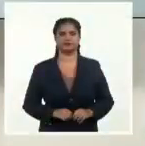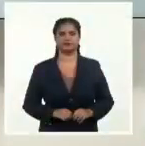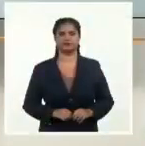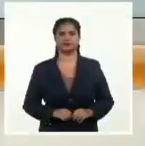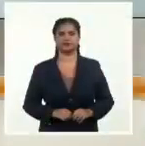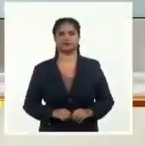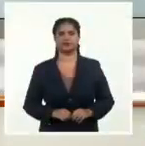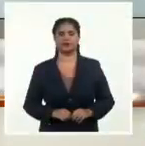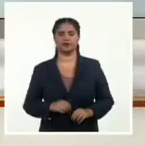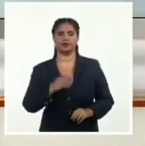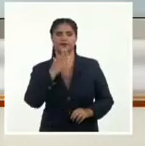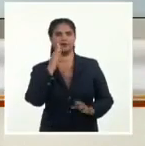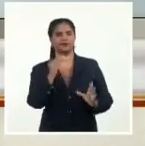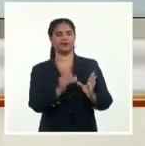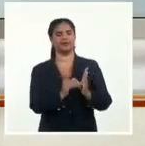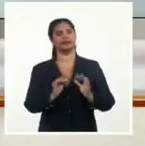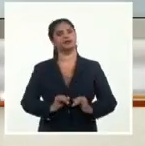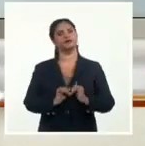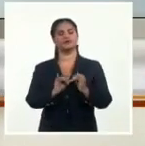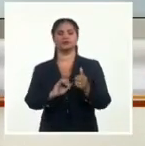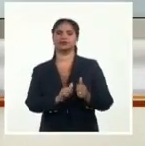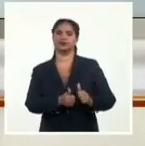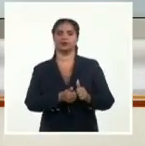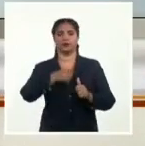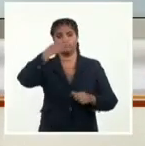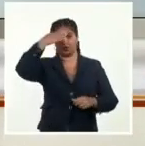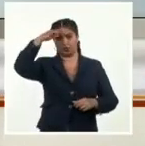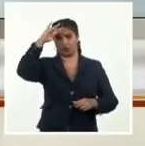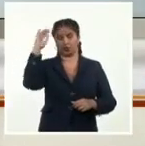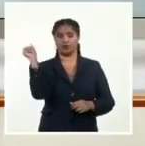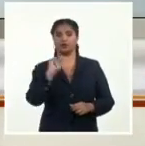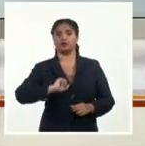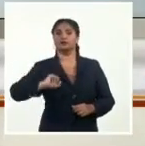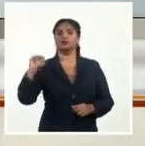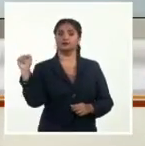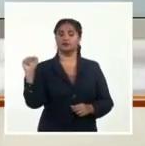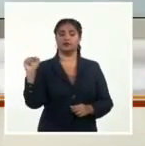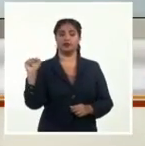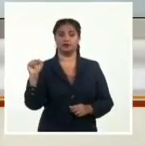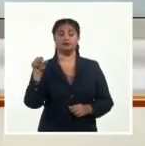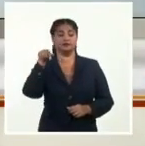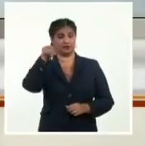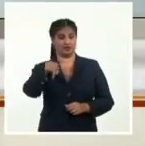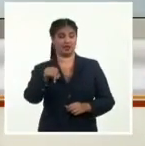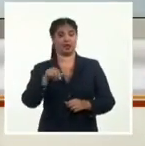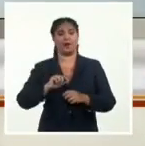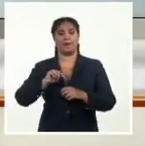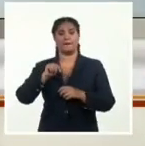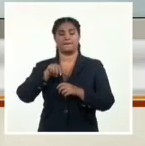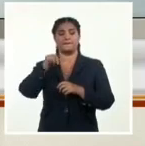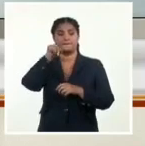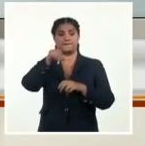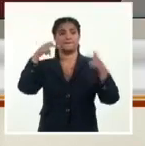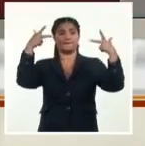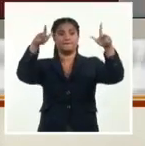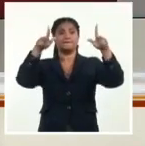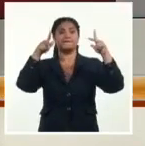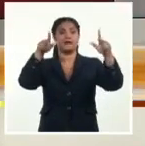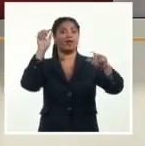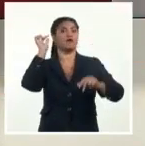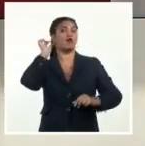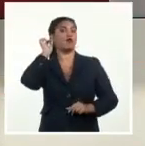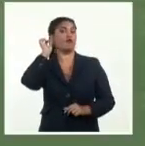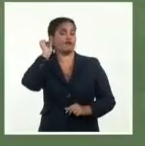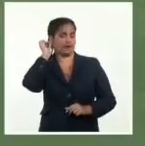Hola, vamos a los deportes. Cuba alcanzó su segunda victoria en el premundial de béisbol femenino que transcurre por estos días en